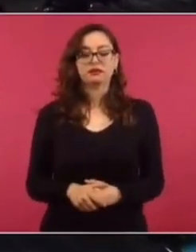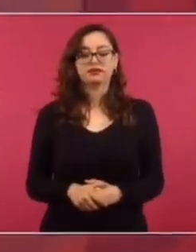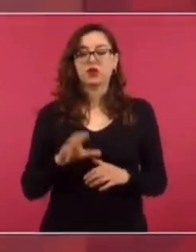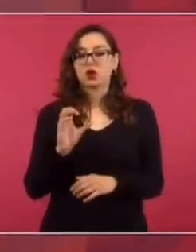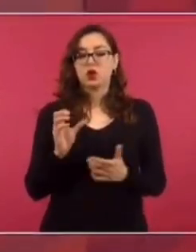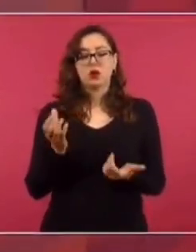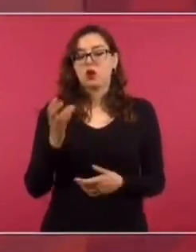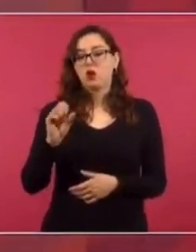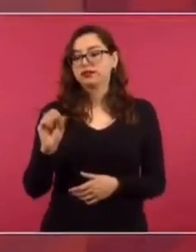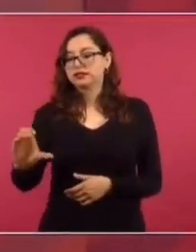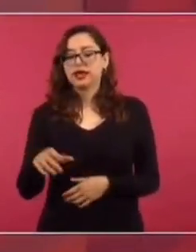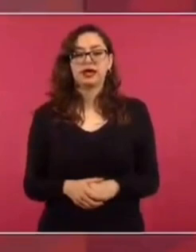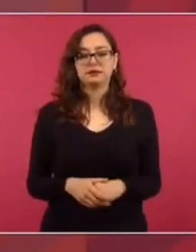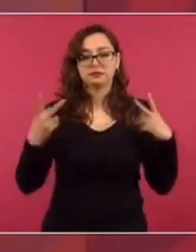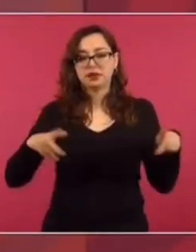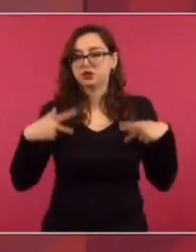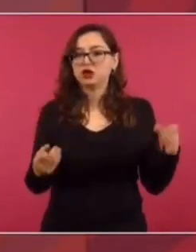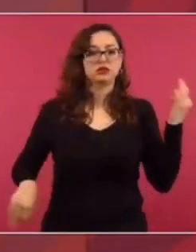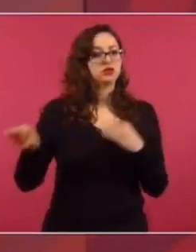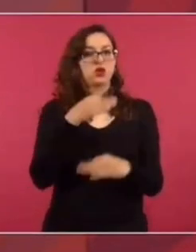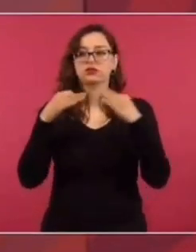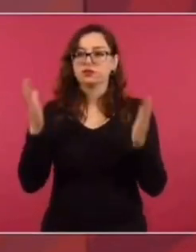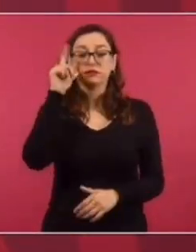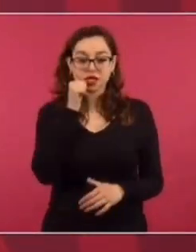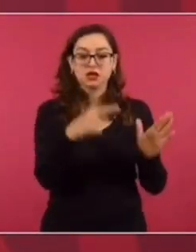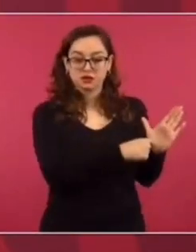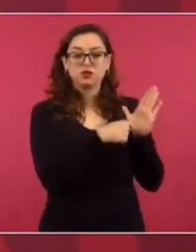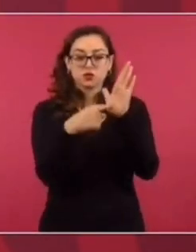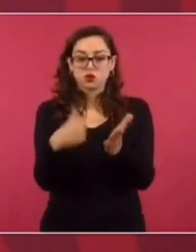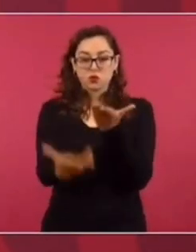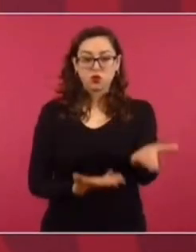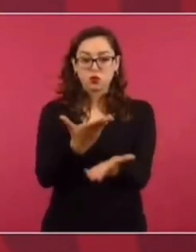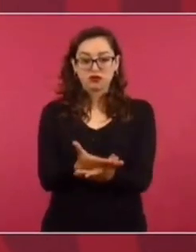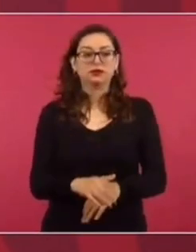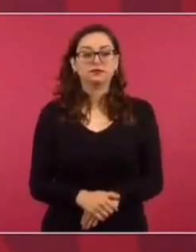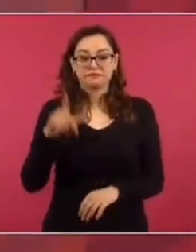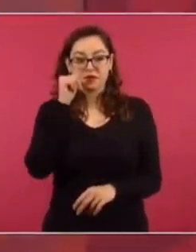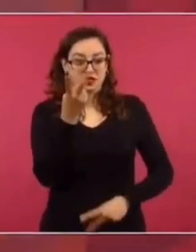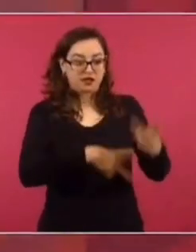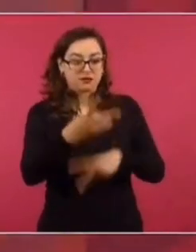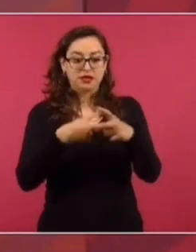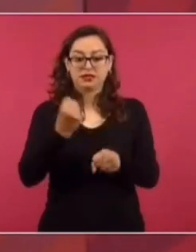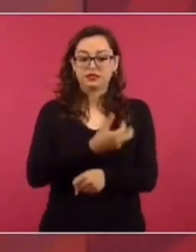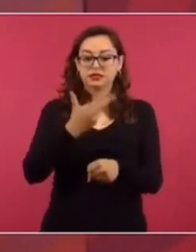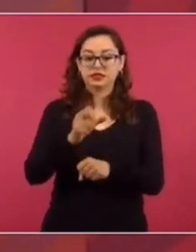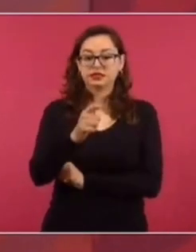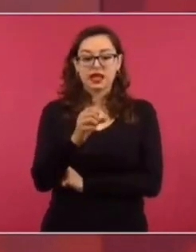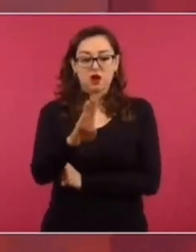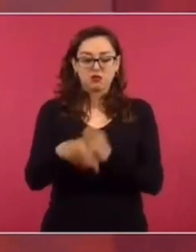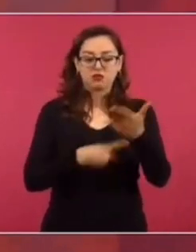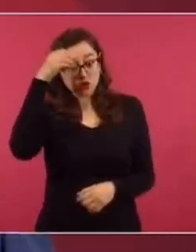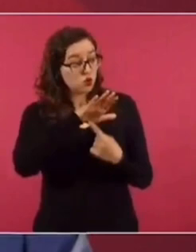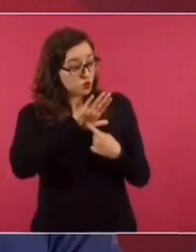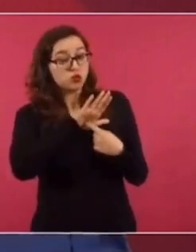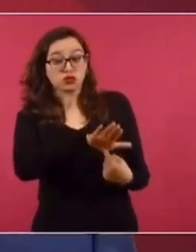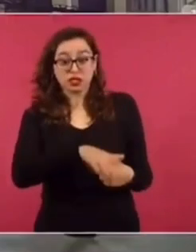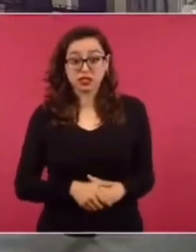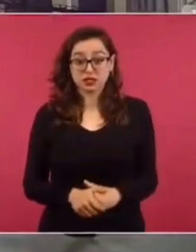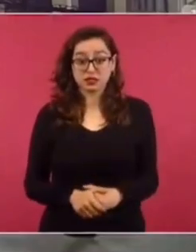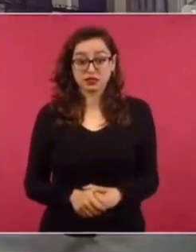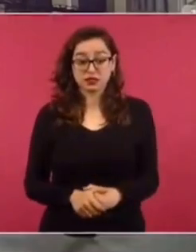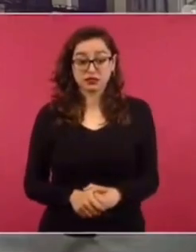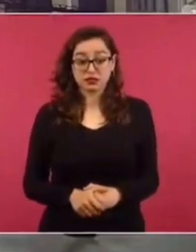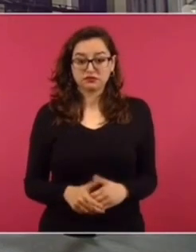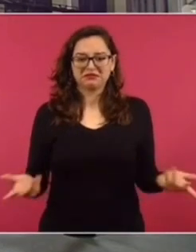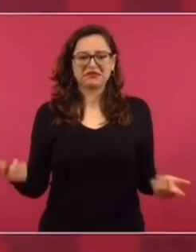las organizaciones sociales, los ciudadanos, todos. Estará aquí el secretario de Gobernación y les va a presentar el proyecto. Sí, pero no